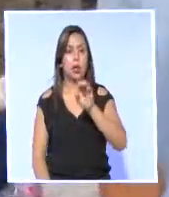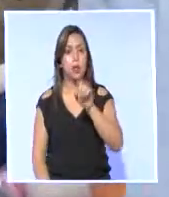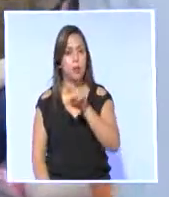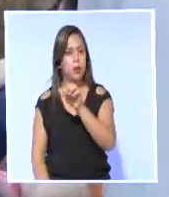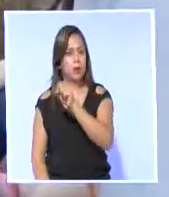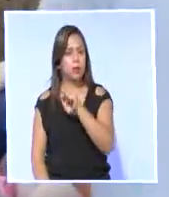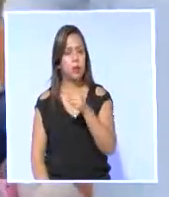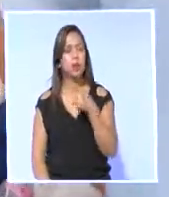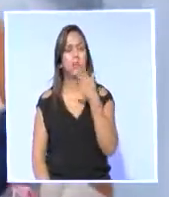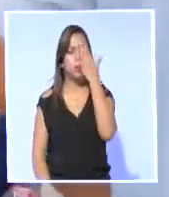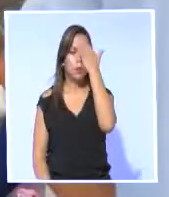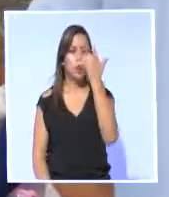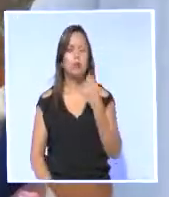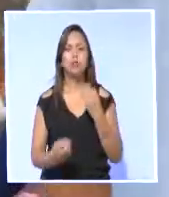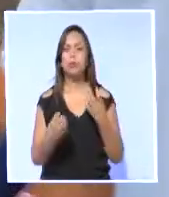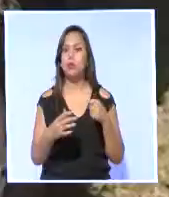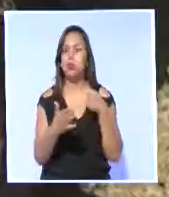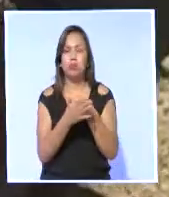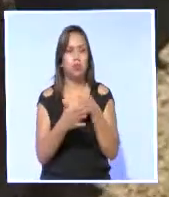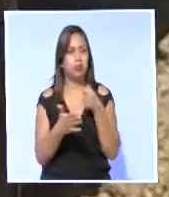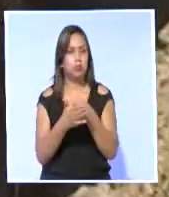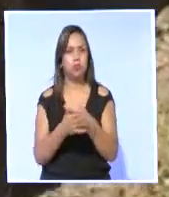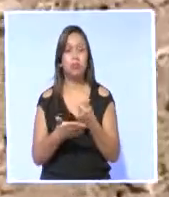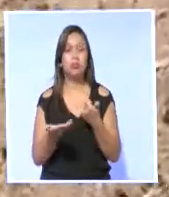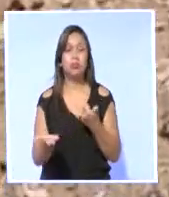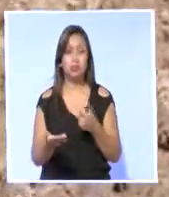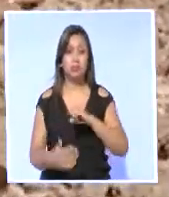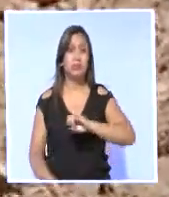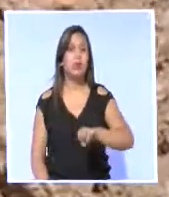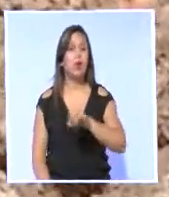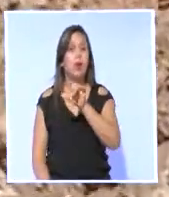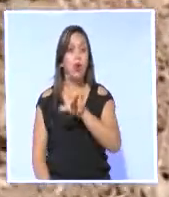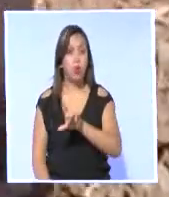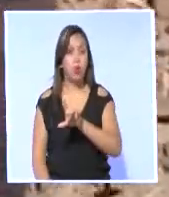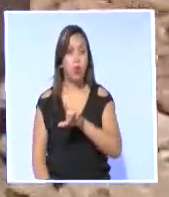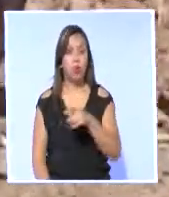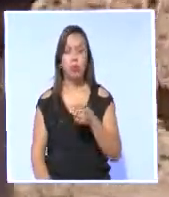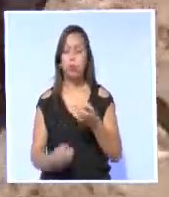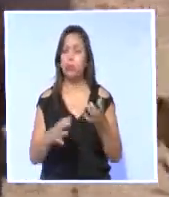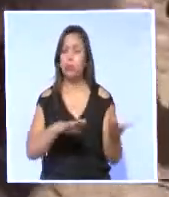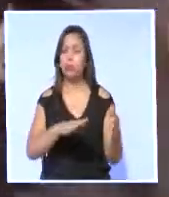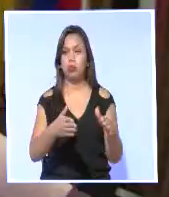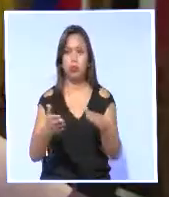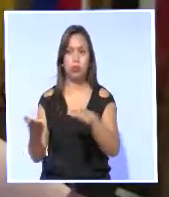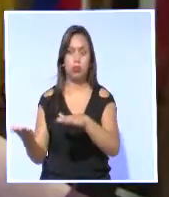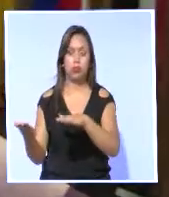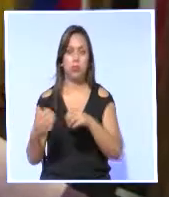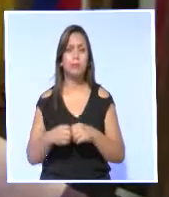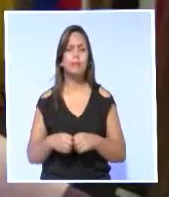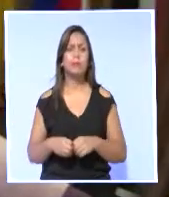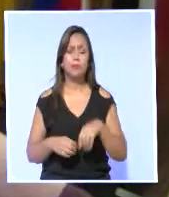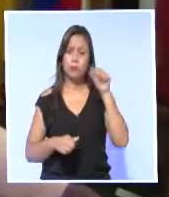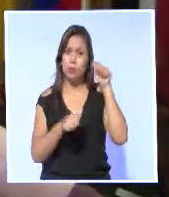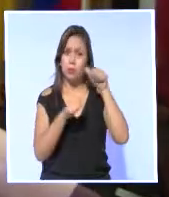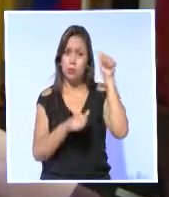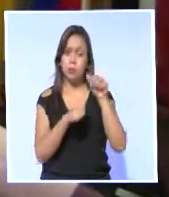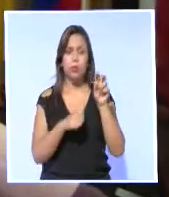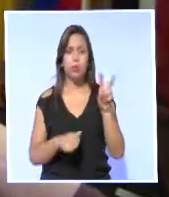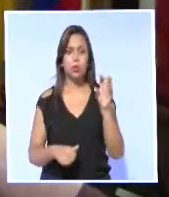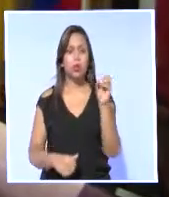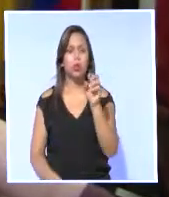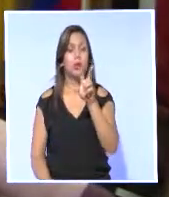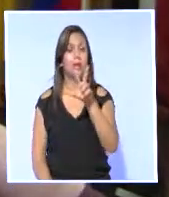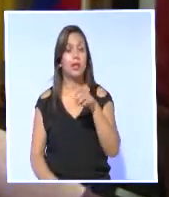fue por la cantidad de accidentes de tránsito registrados en el mes de julio que conllevó a la muerte de varios ciudadanos. Recordaremos que hubieron dos o tres